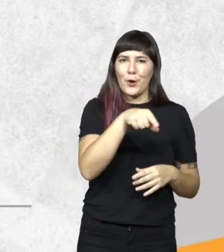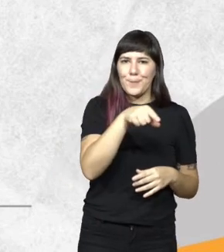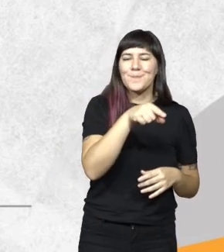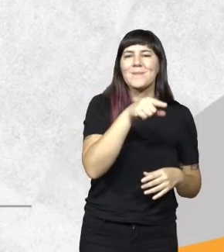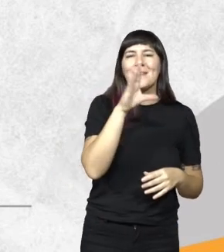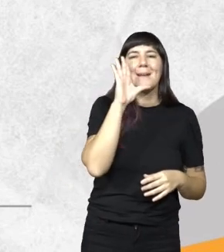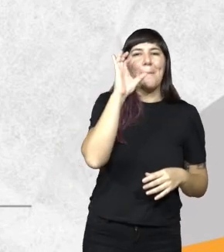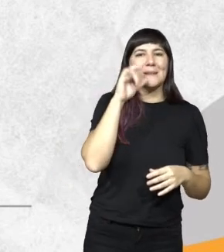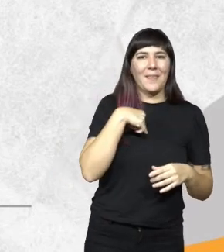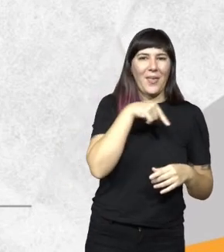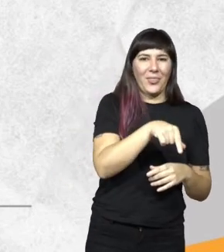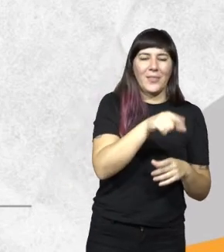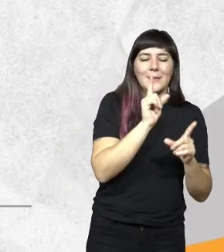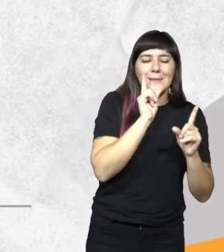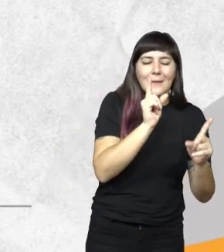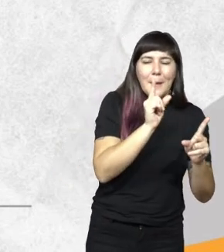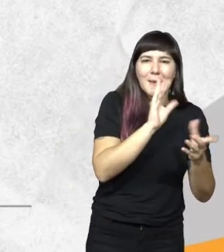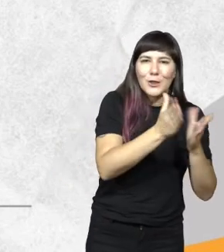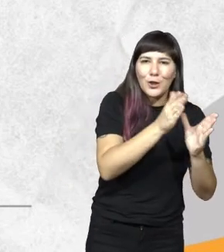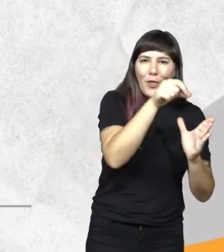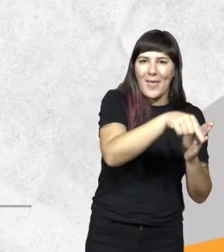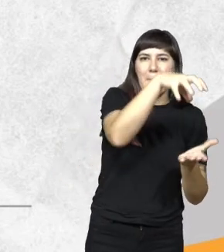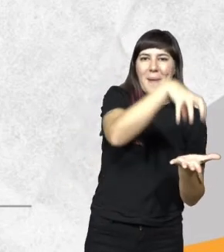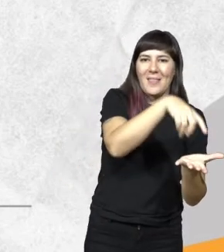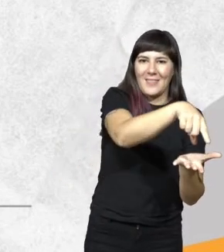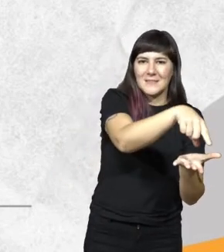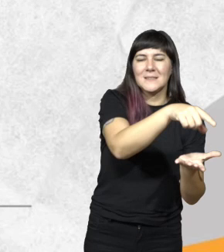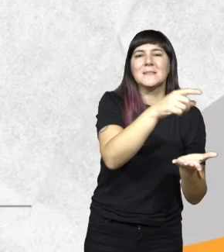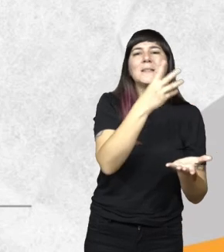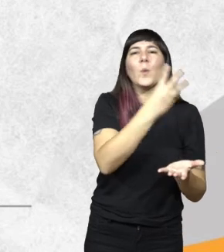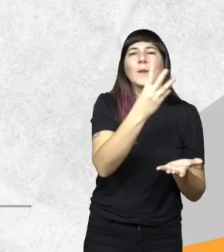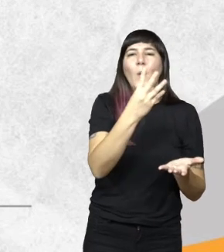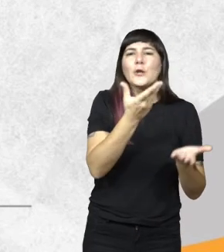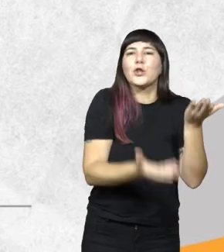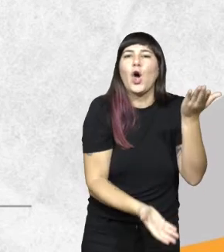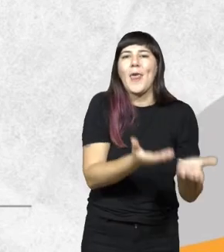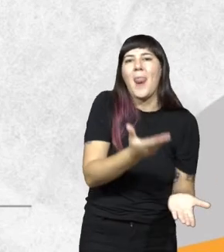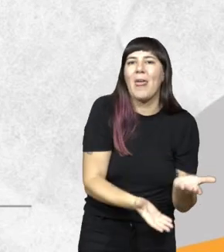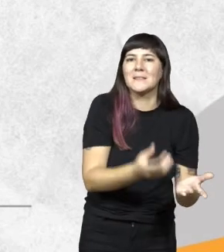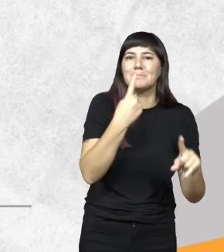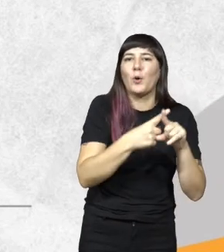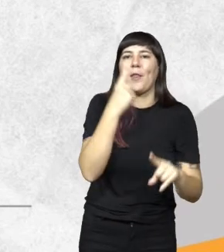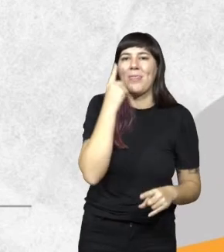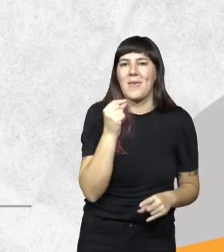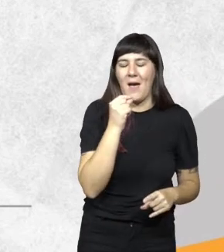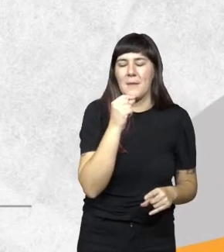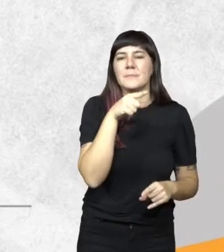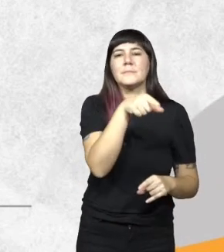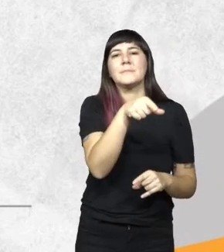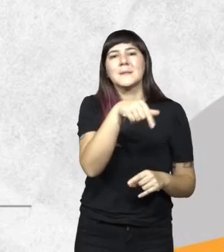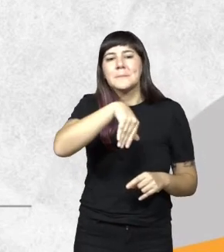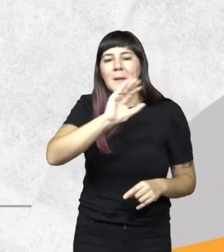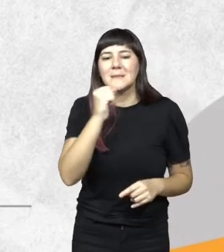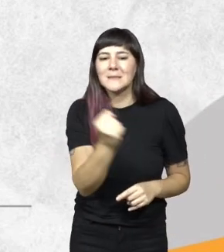tratamiento de nuestras plantas está alrededor de las 24 toneladas por día y por supuesto las fracciones más relevantes